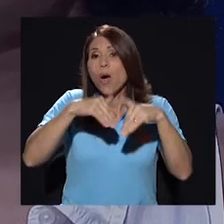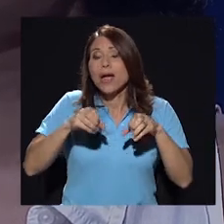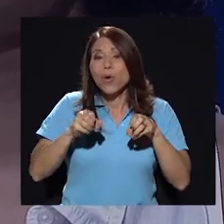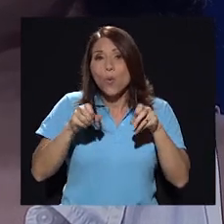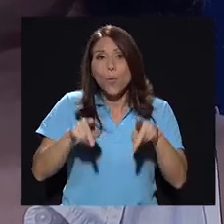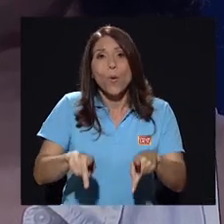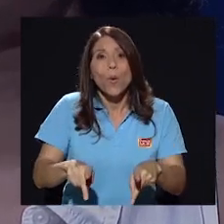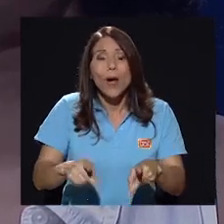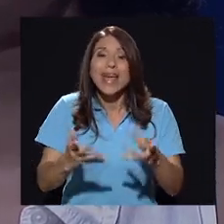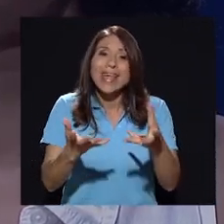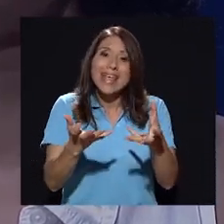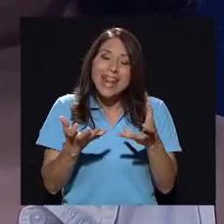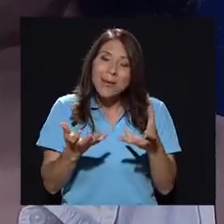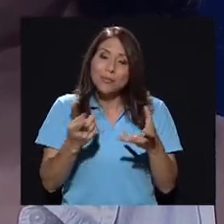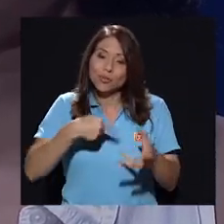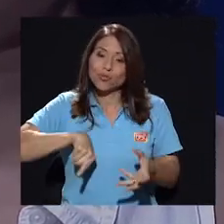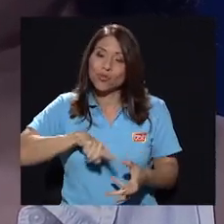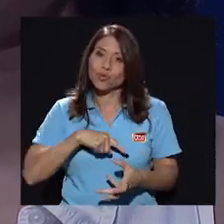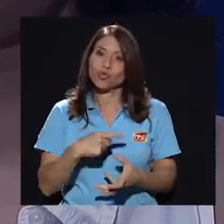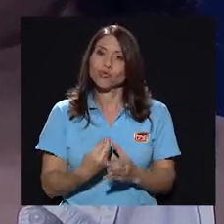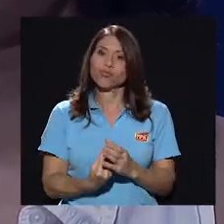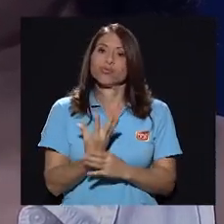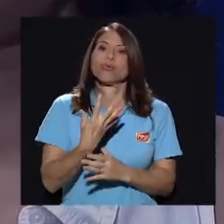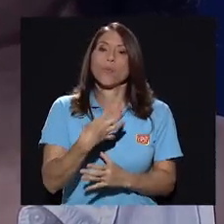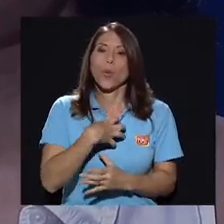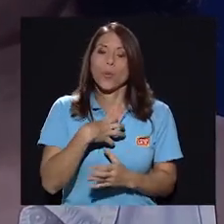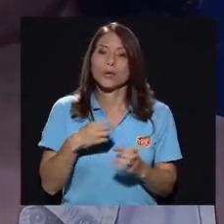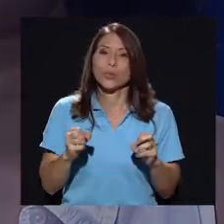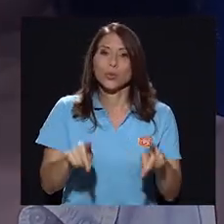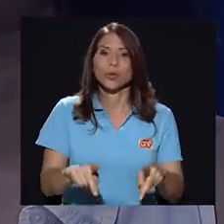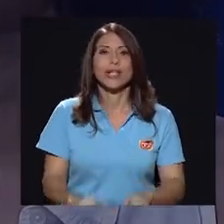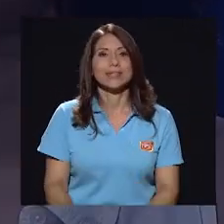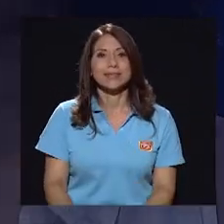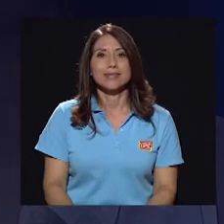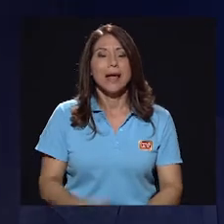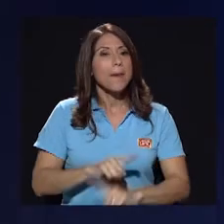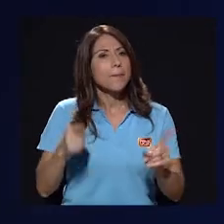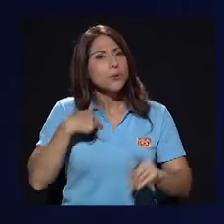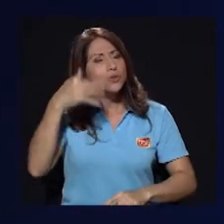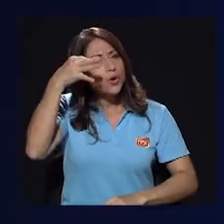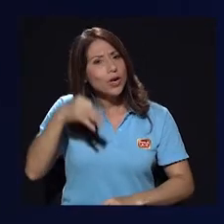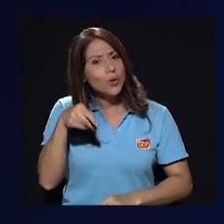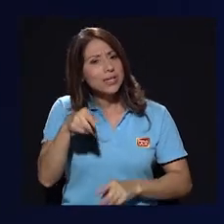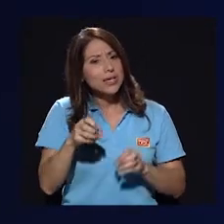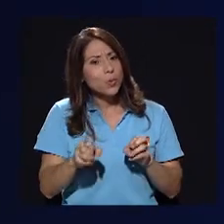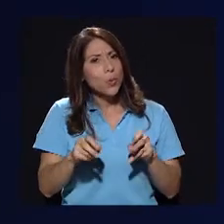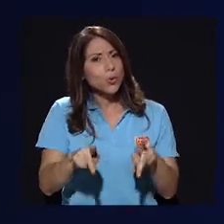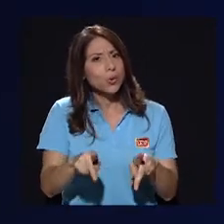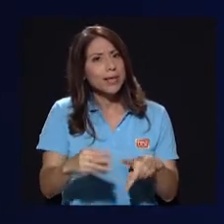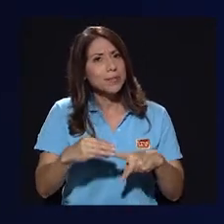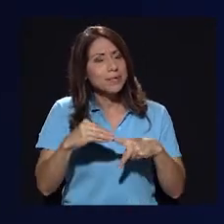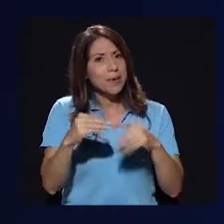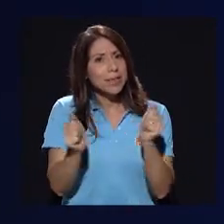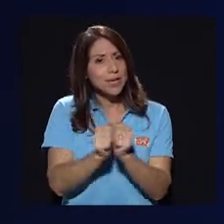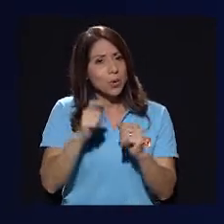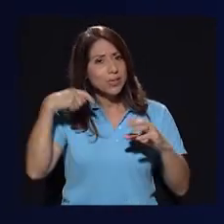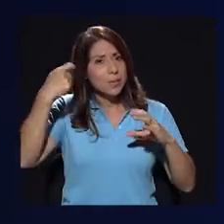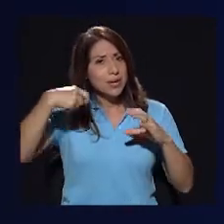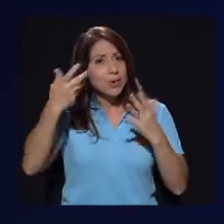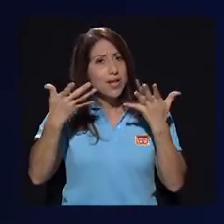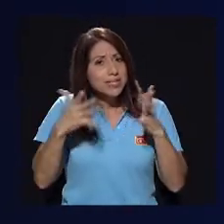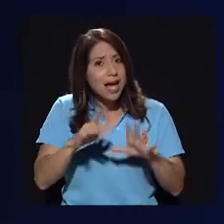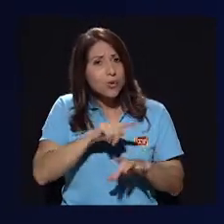oportunidades, queremos generar nuestras propias oportunidades. Pero yo creo que ya esas oportunidades, bueno, principalmente con esta película, ya ustedes